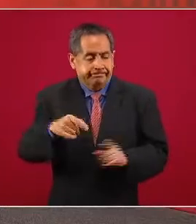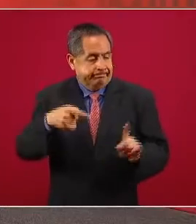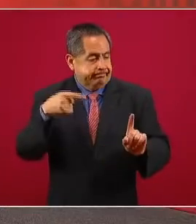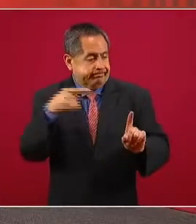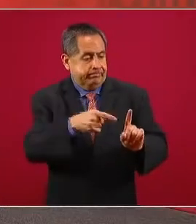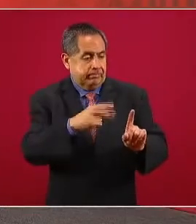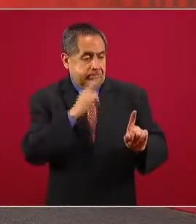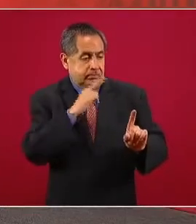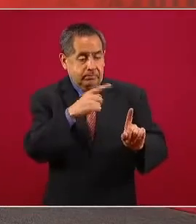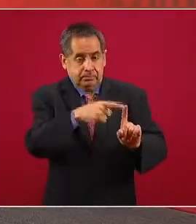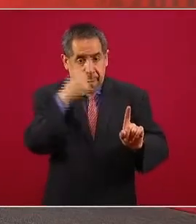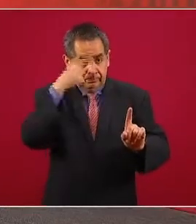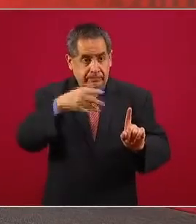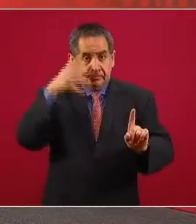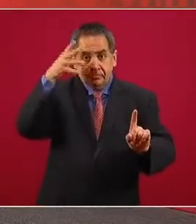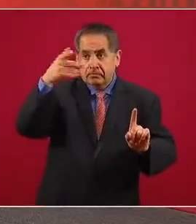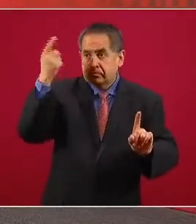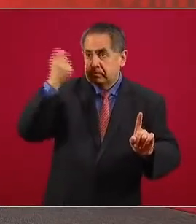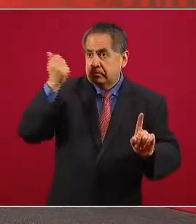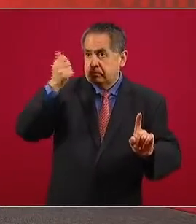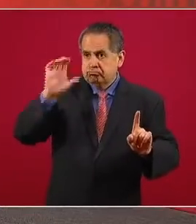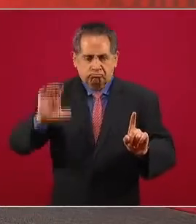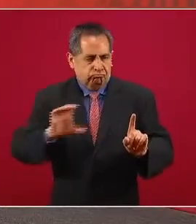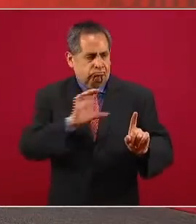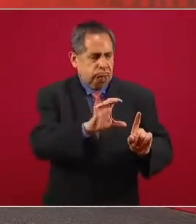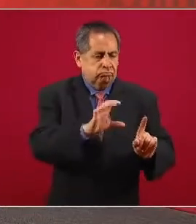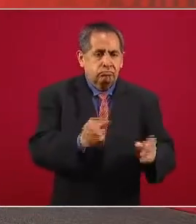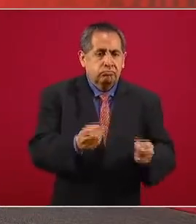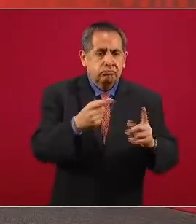resultado para el trabajador, de qué pensión iba a tener.